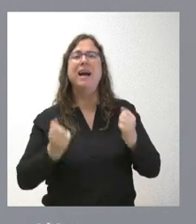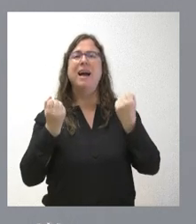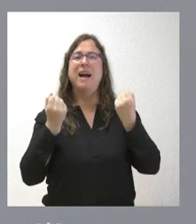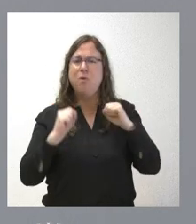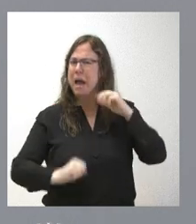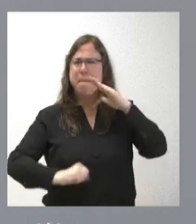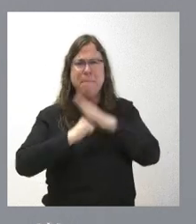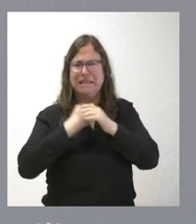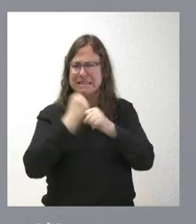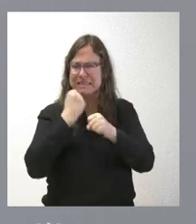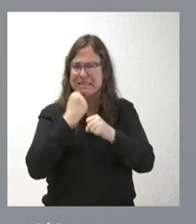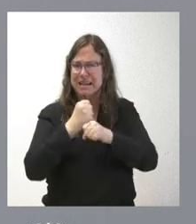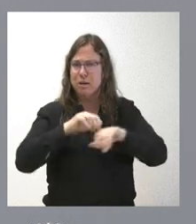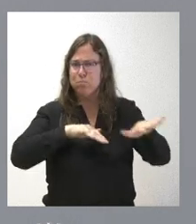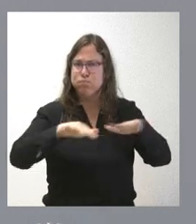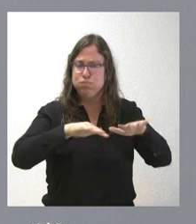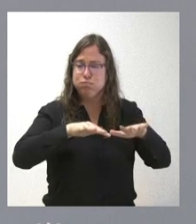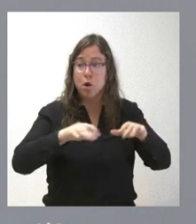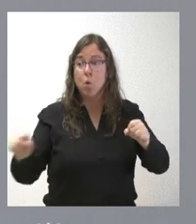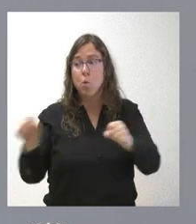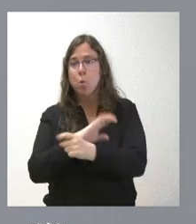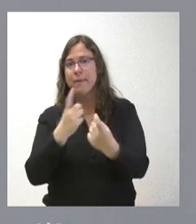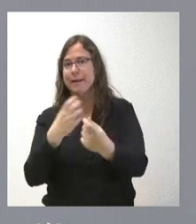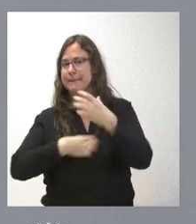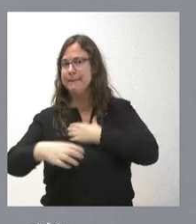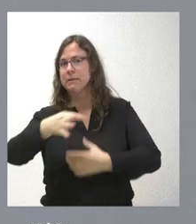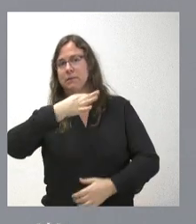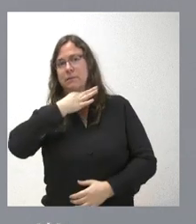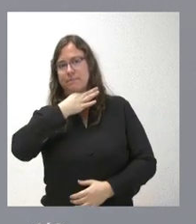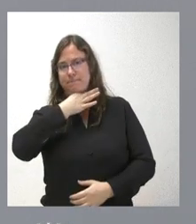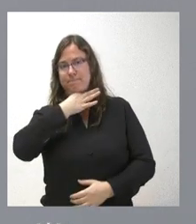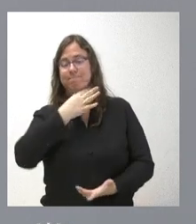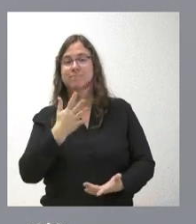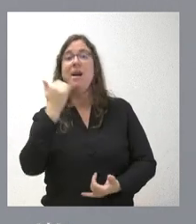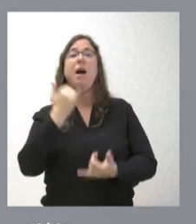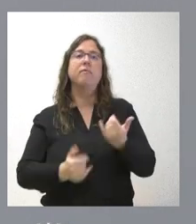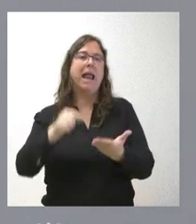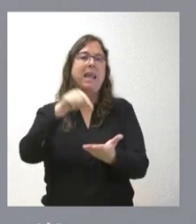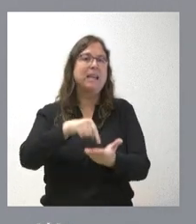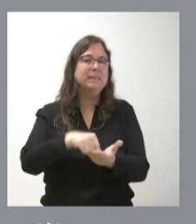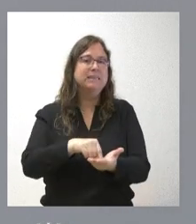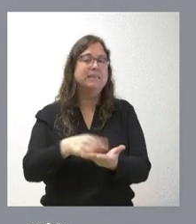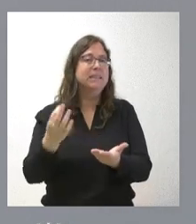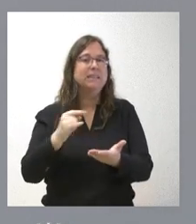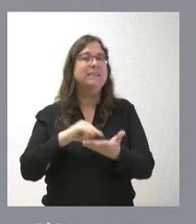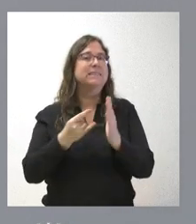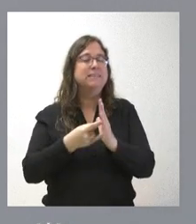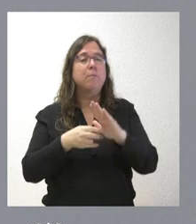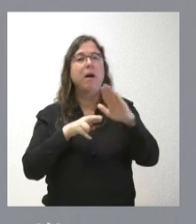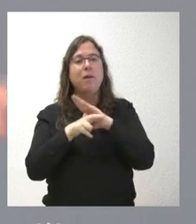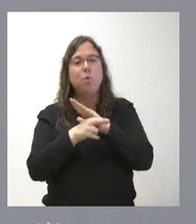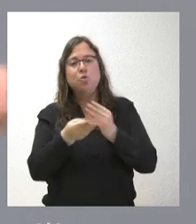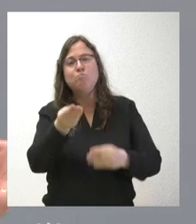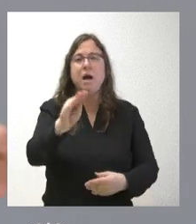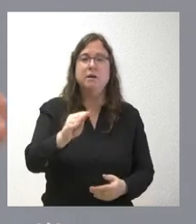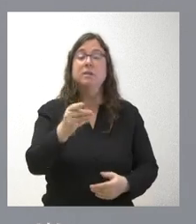en máximos en algunas actividades, de llegar a cubrir esas necesidades. Y esto lo que nos exige es reforzar los mecanismos e instrumentos que tenemos. Cuando